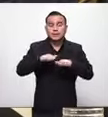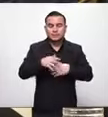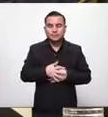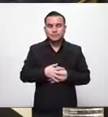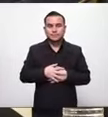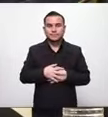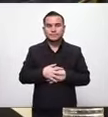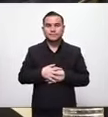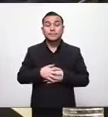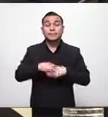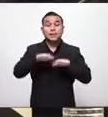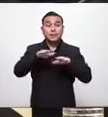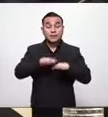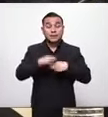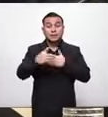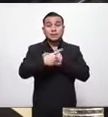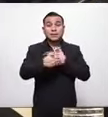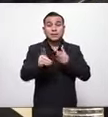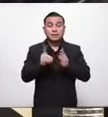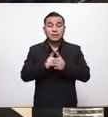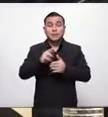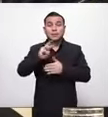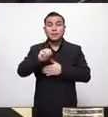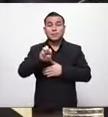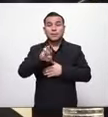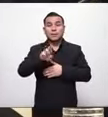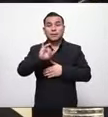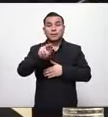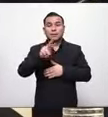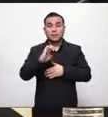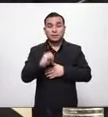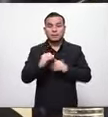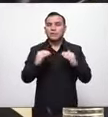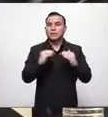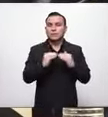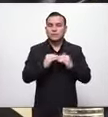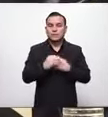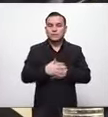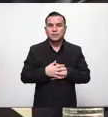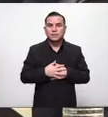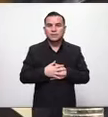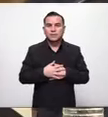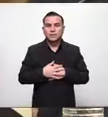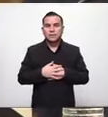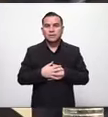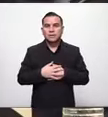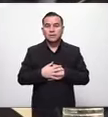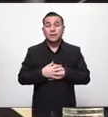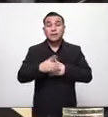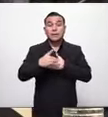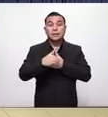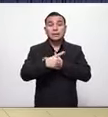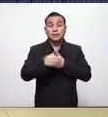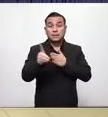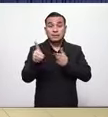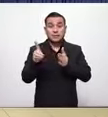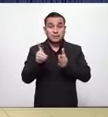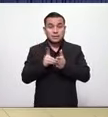muchas gracias diputado Merino quiero también en esta ocasión cederle la palabra